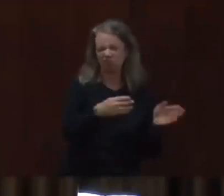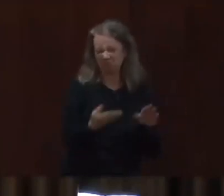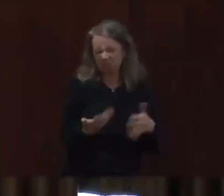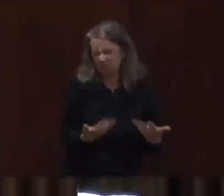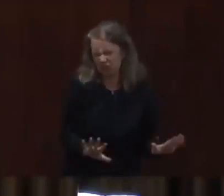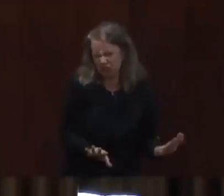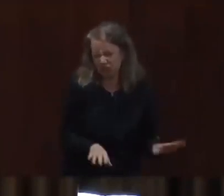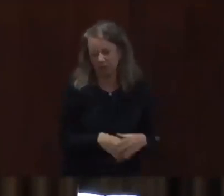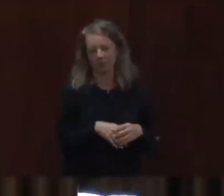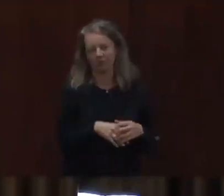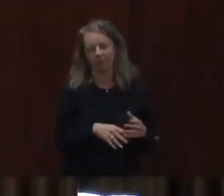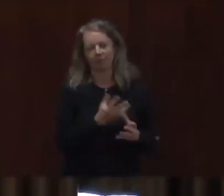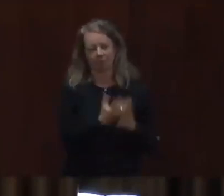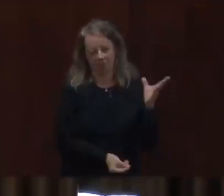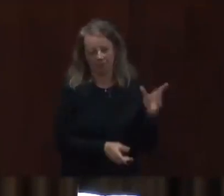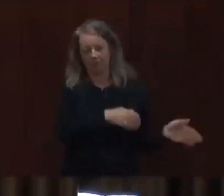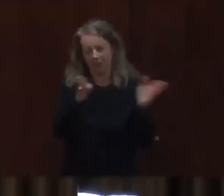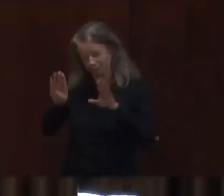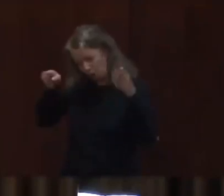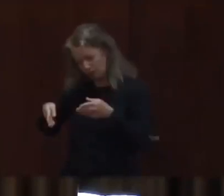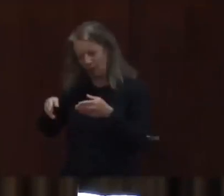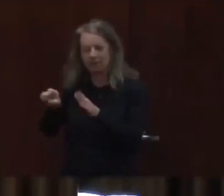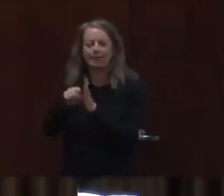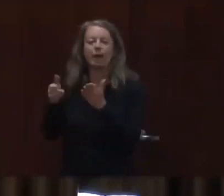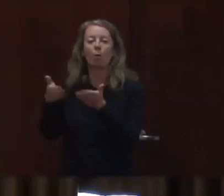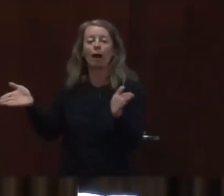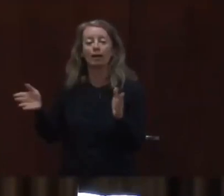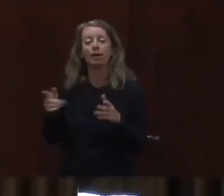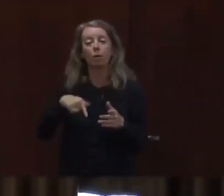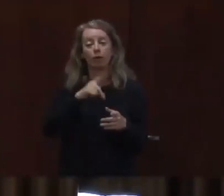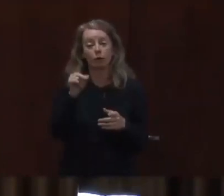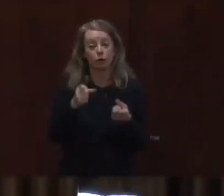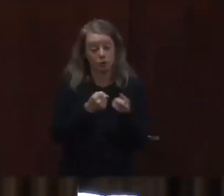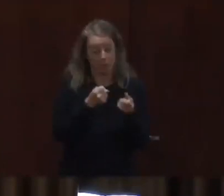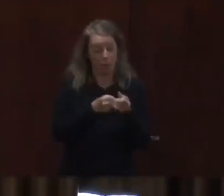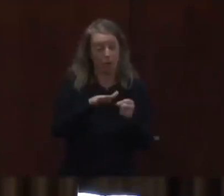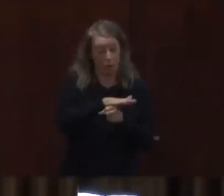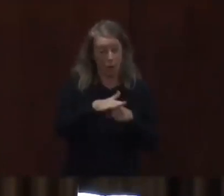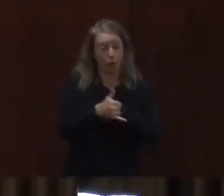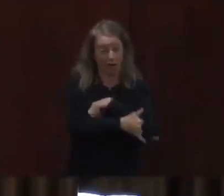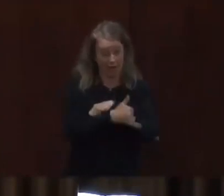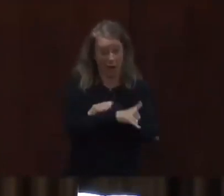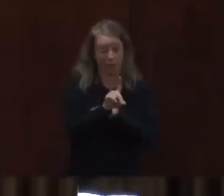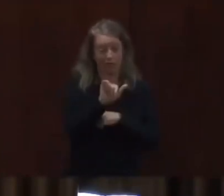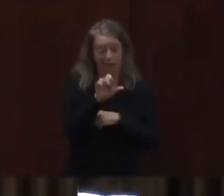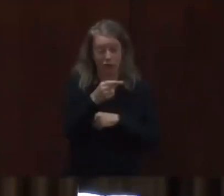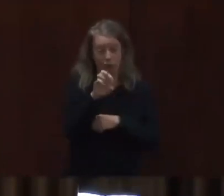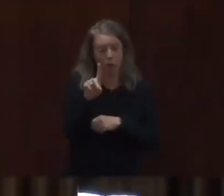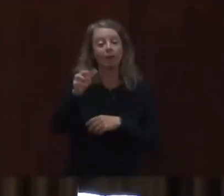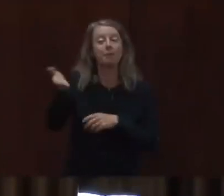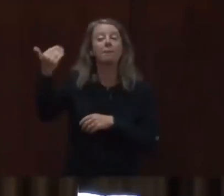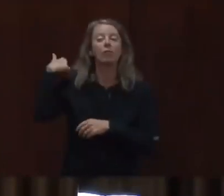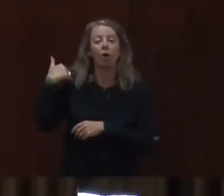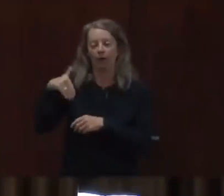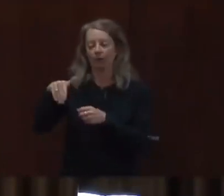Desde entonces, el Departamento de Servicios de Salud del Condado